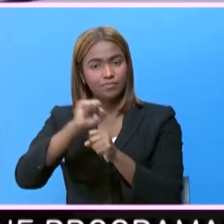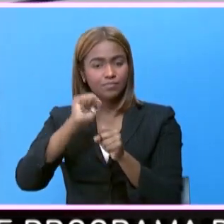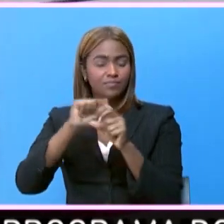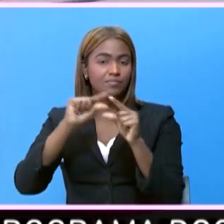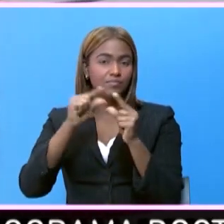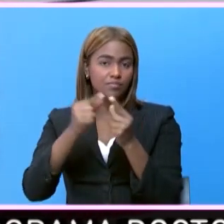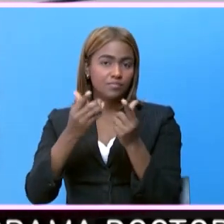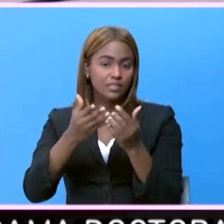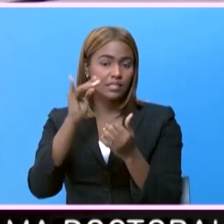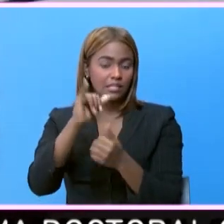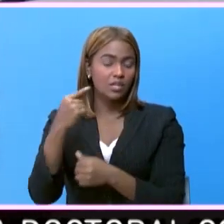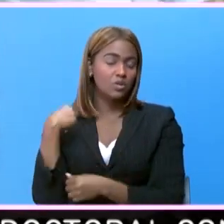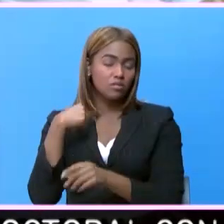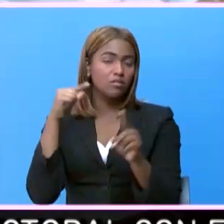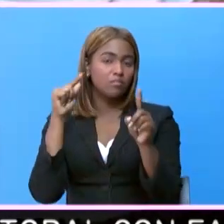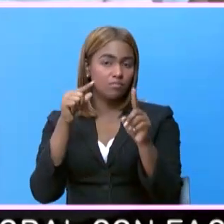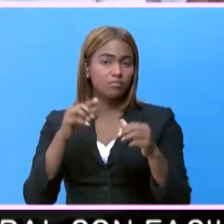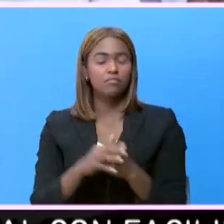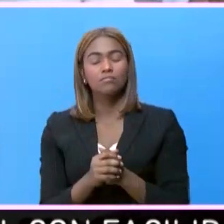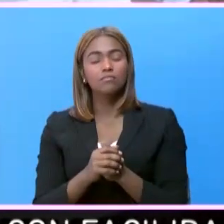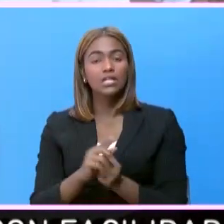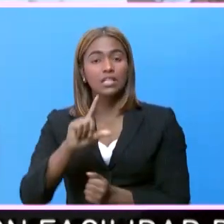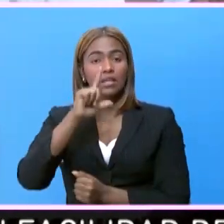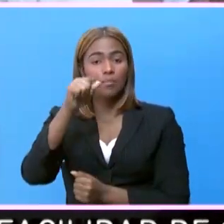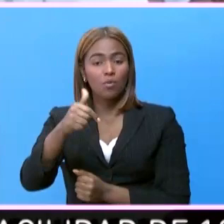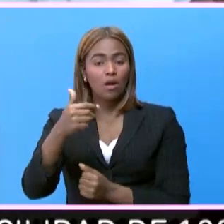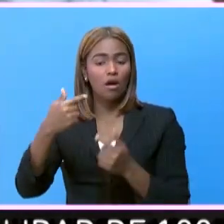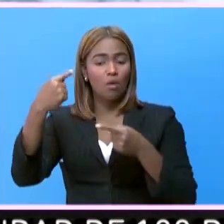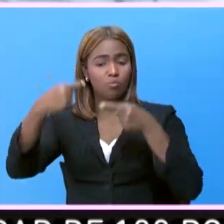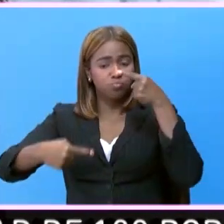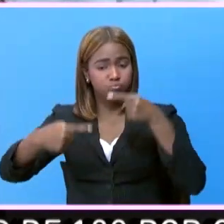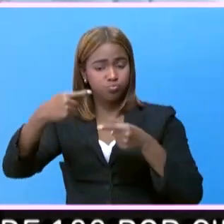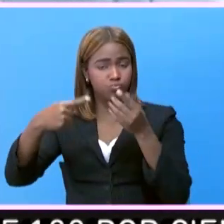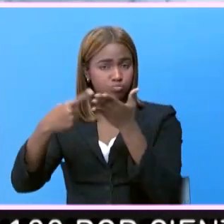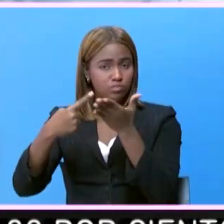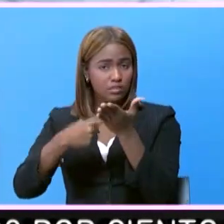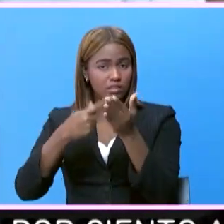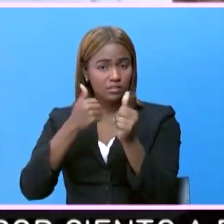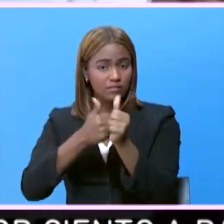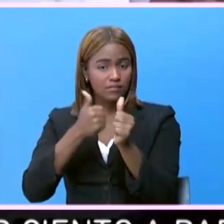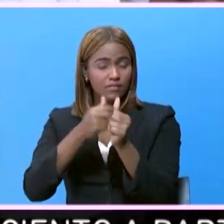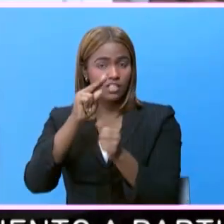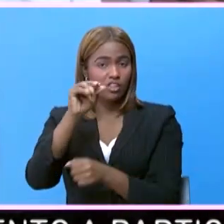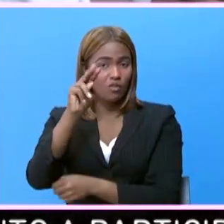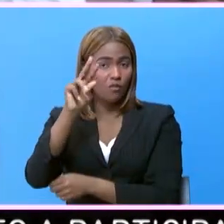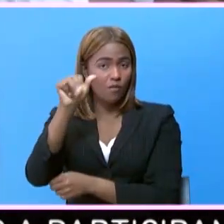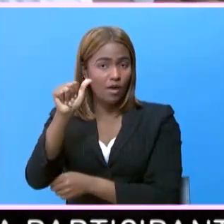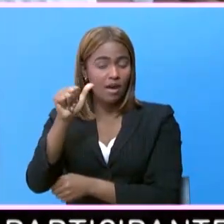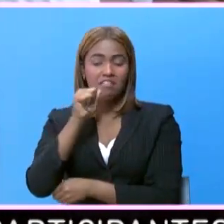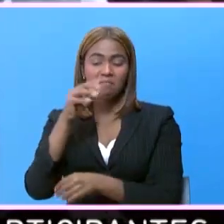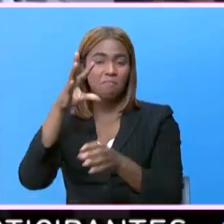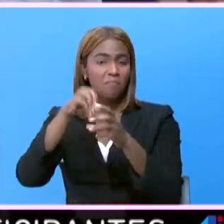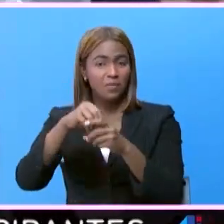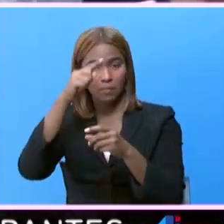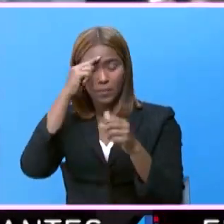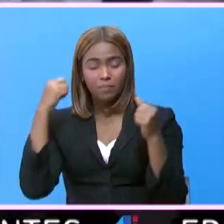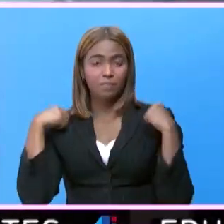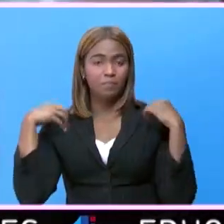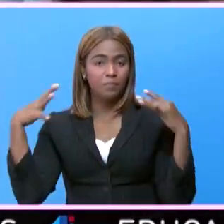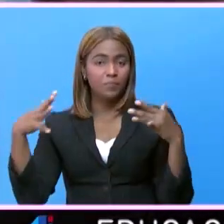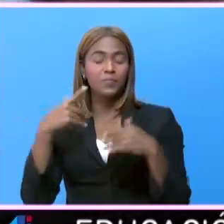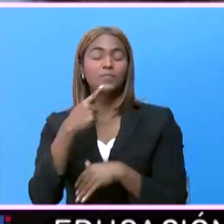federación, que ese es nuestro objetivo. Después de una tensa discusión, la facción de Junior Arias Novoa no participó en la asamblea,